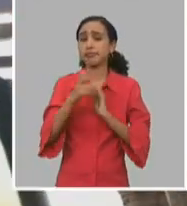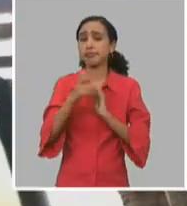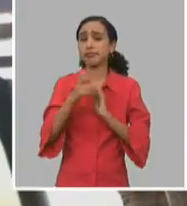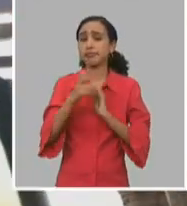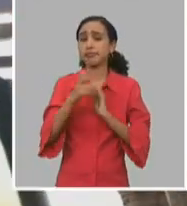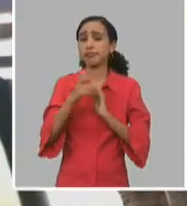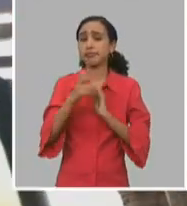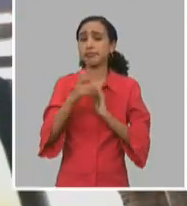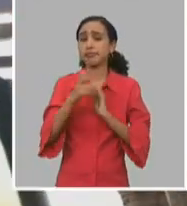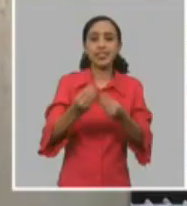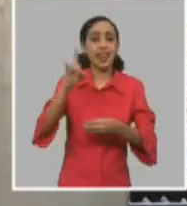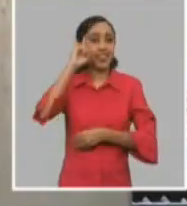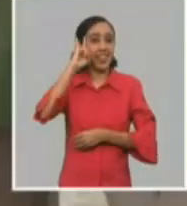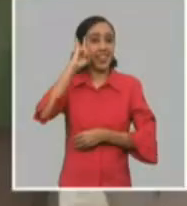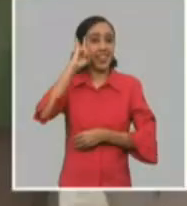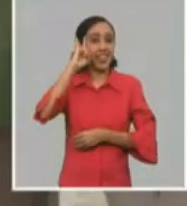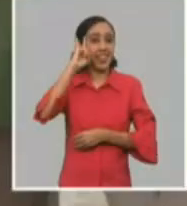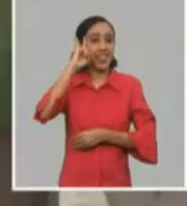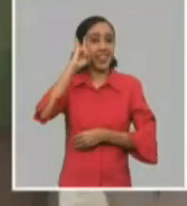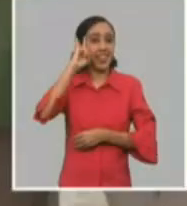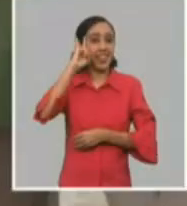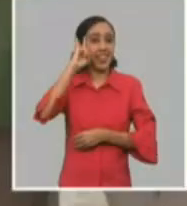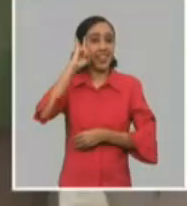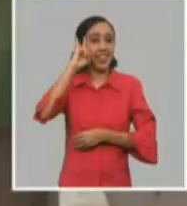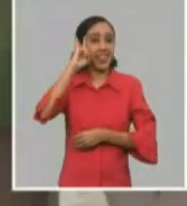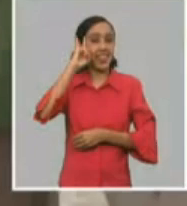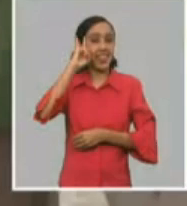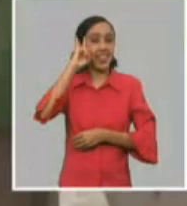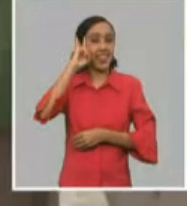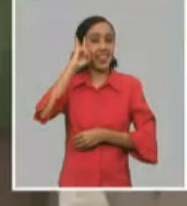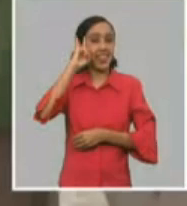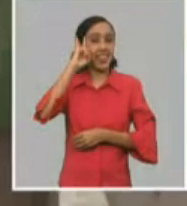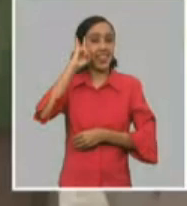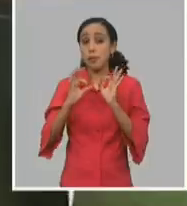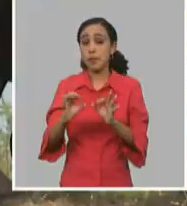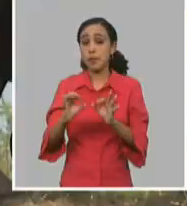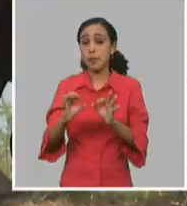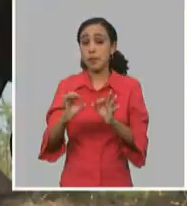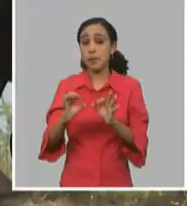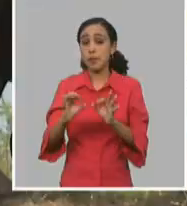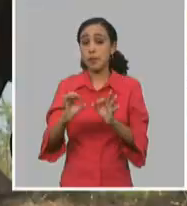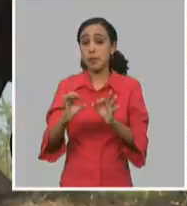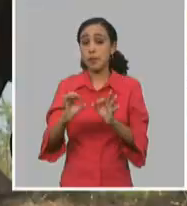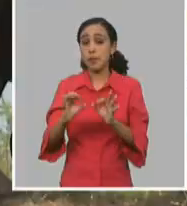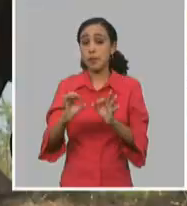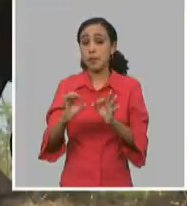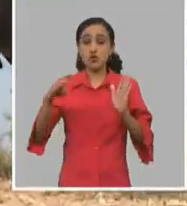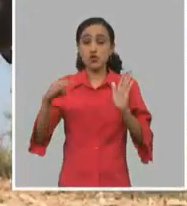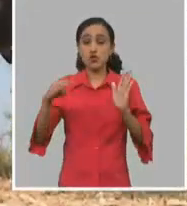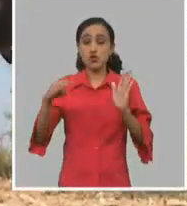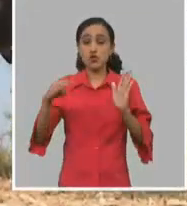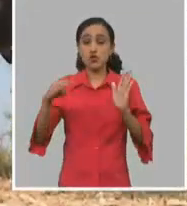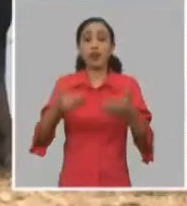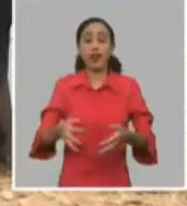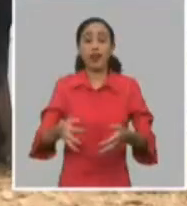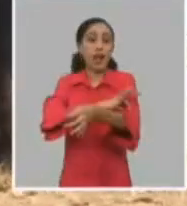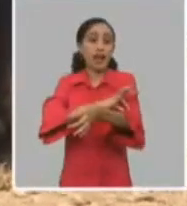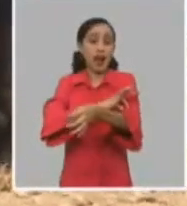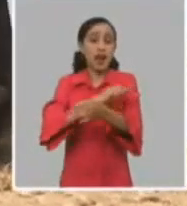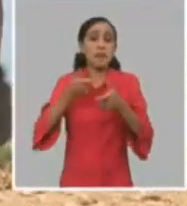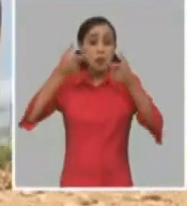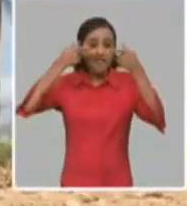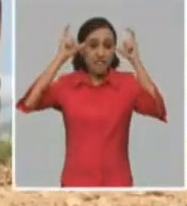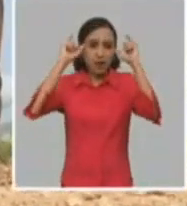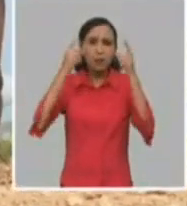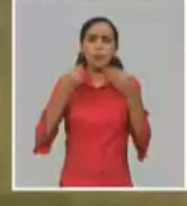carne con niveles de hasta 26 millones de litros de leche cada año y más de 8.000 toneladas de carne vacuna para beneficiar incluso